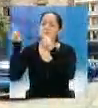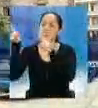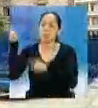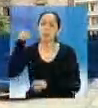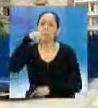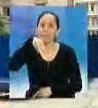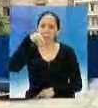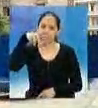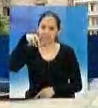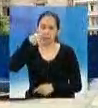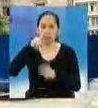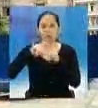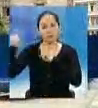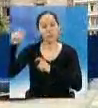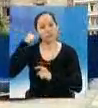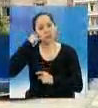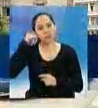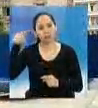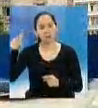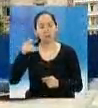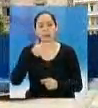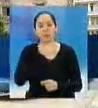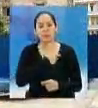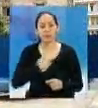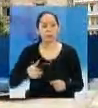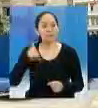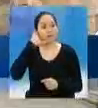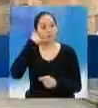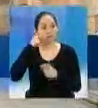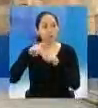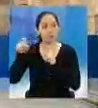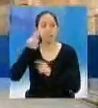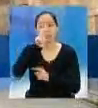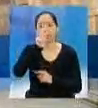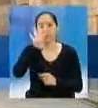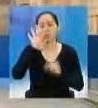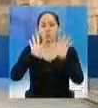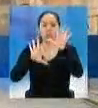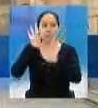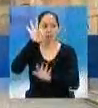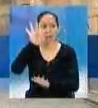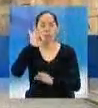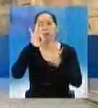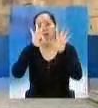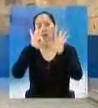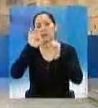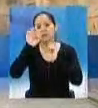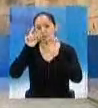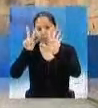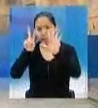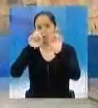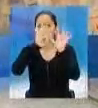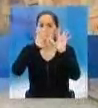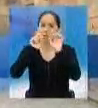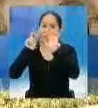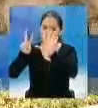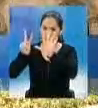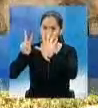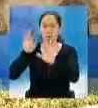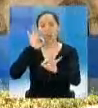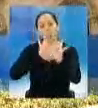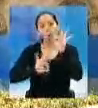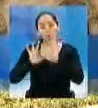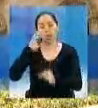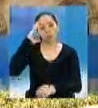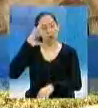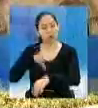las autoridades llamando al Ministerio de Gobernación al teléfono 2413-8787 o